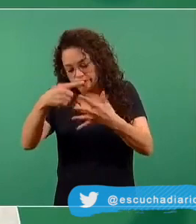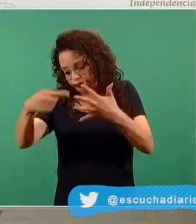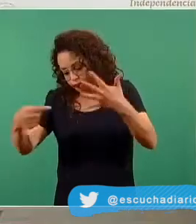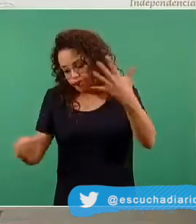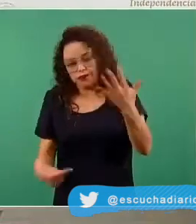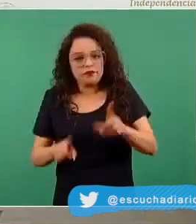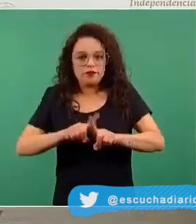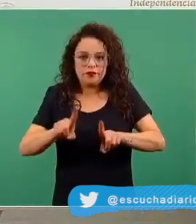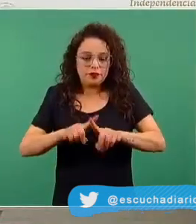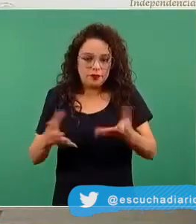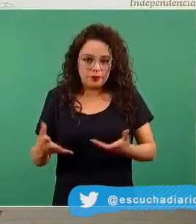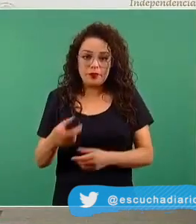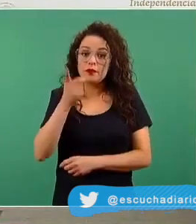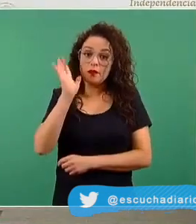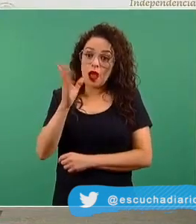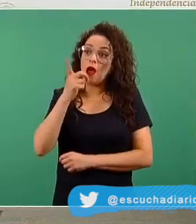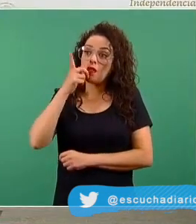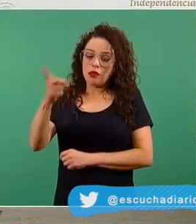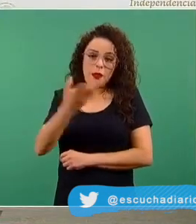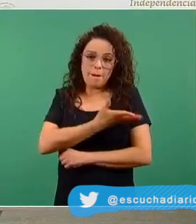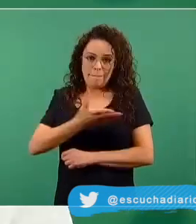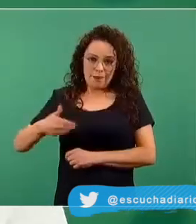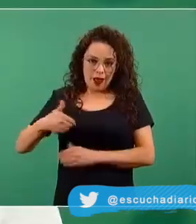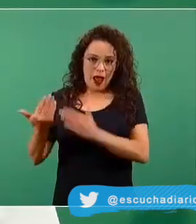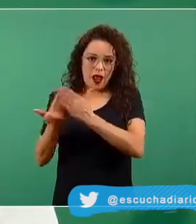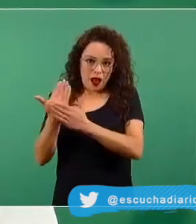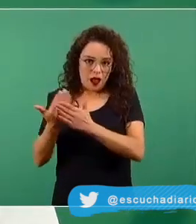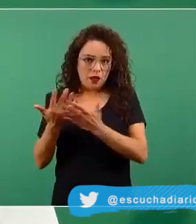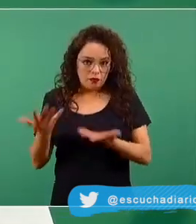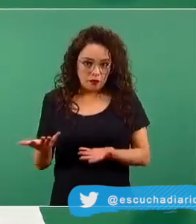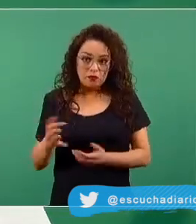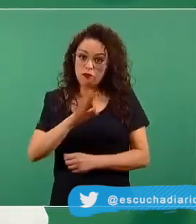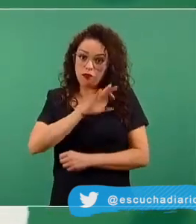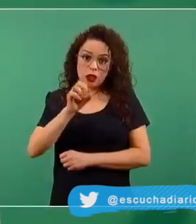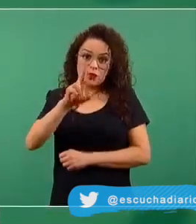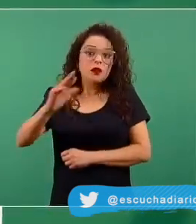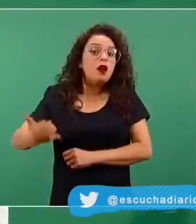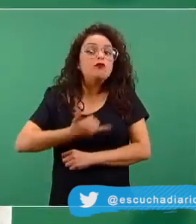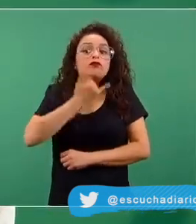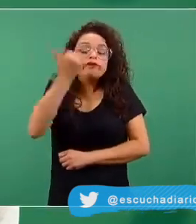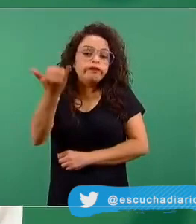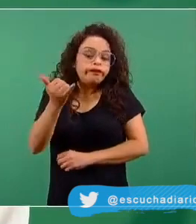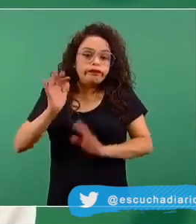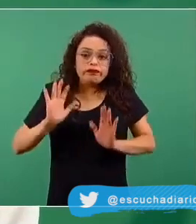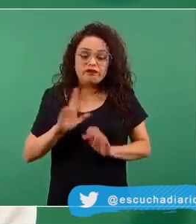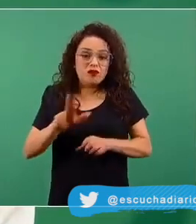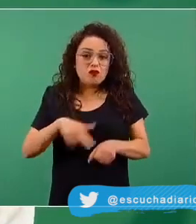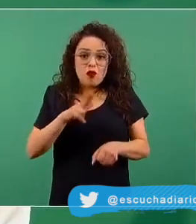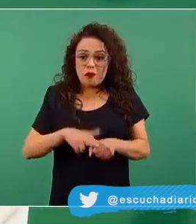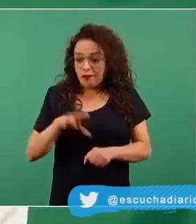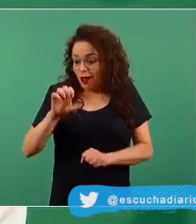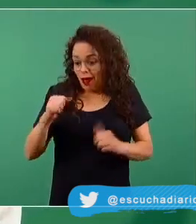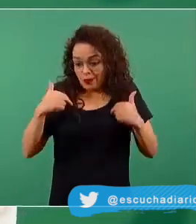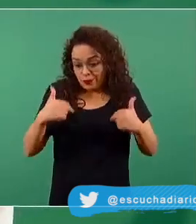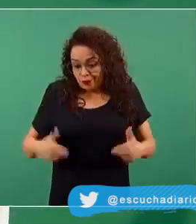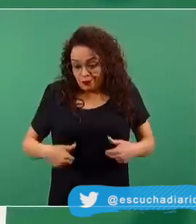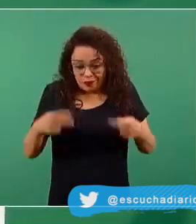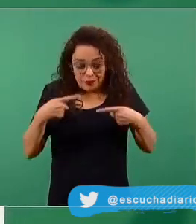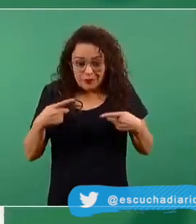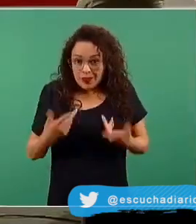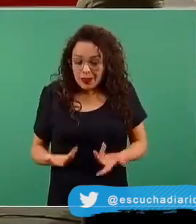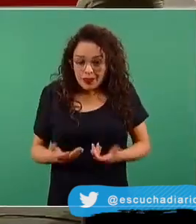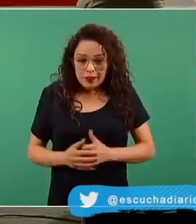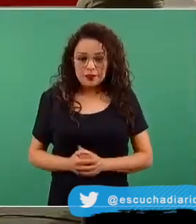descartamos ninguna hipótesis, desde un posible error humano hasta un montaje en el que tanto la